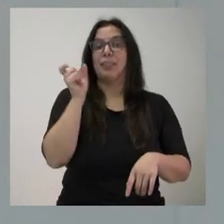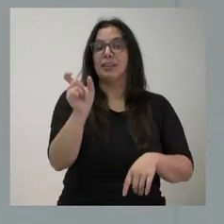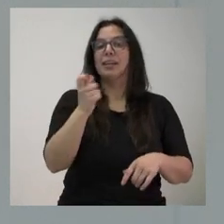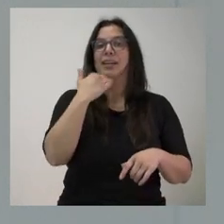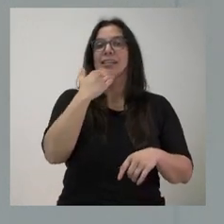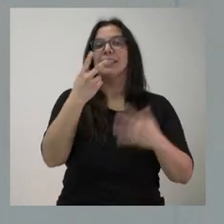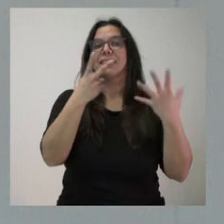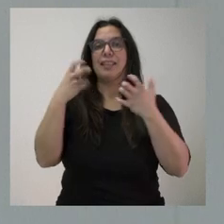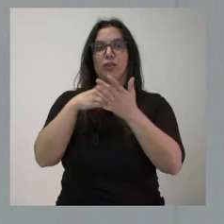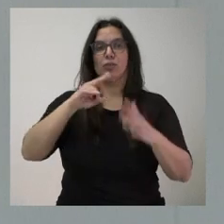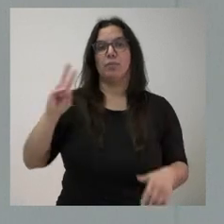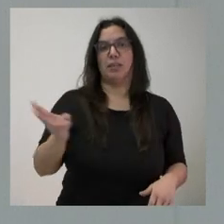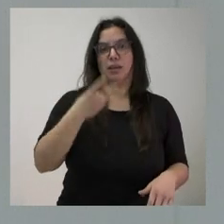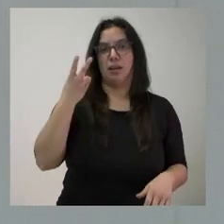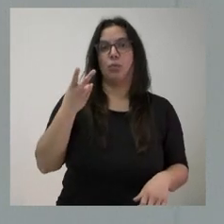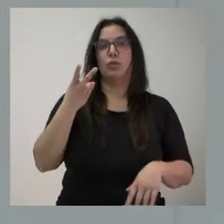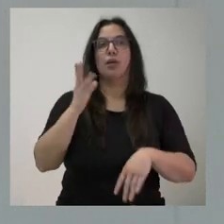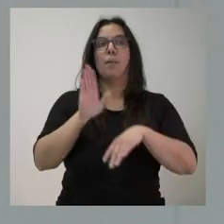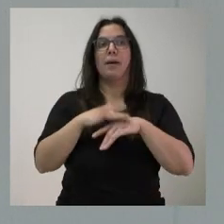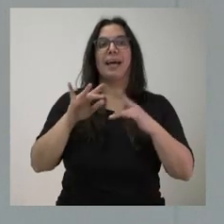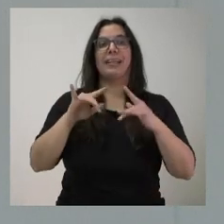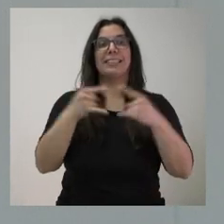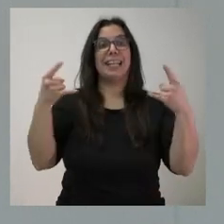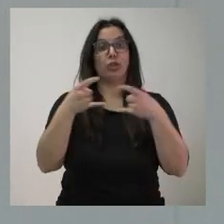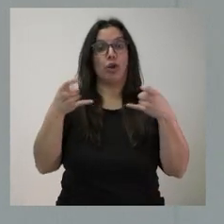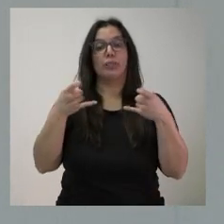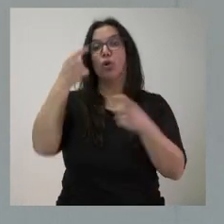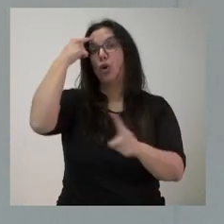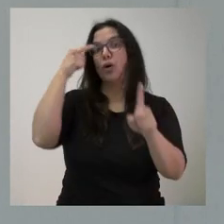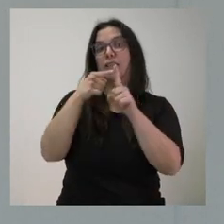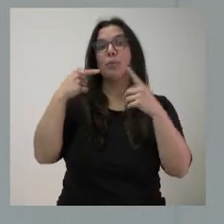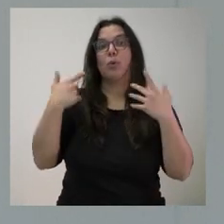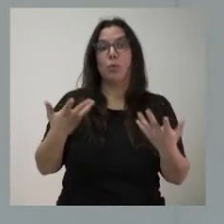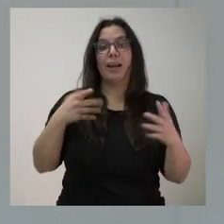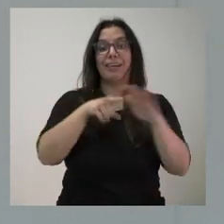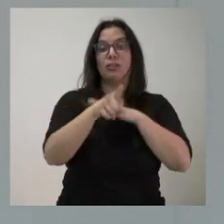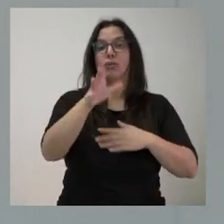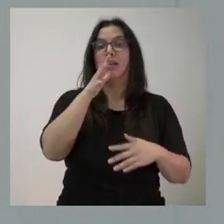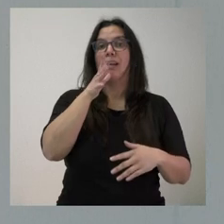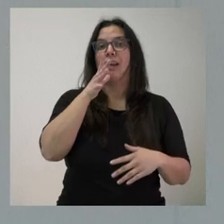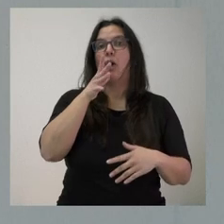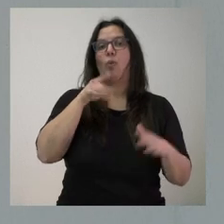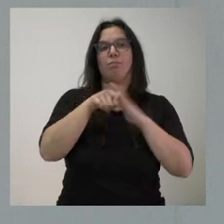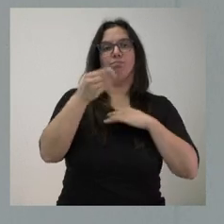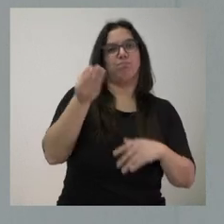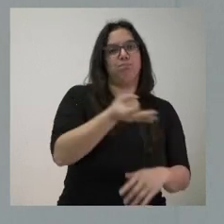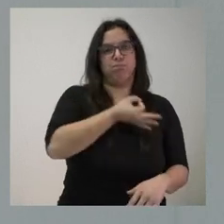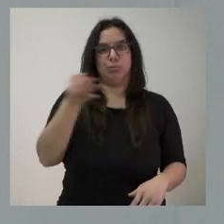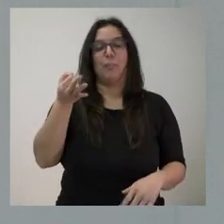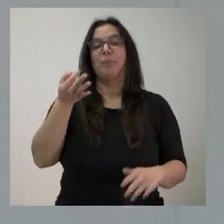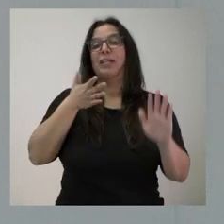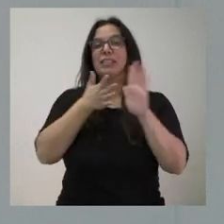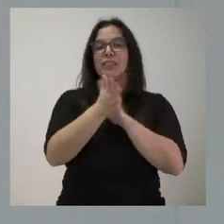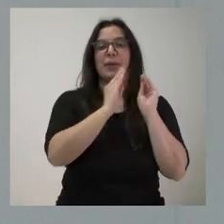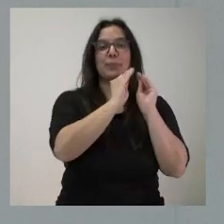700.000 euros para sensores con el objetivo de optimizar la gestión del agua. Estamos hablando de instalar, como mínimo,